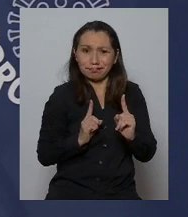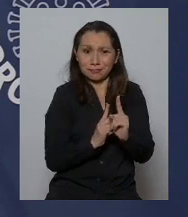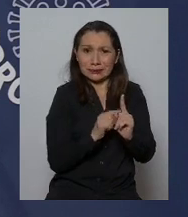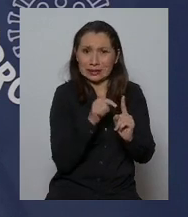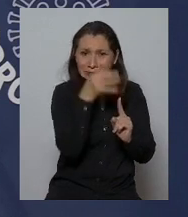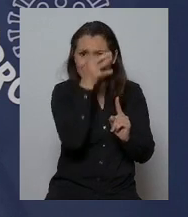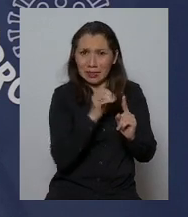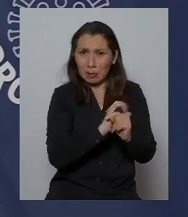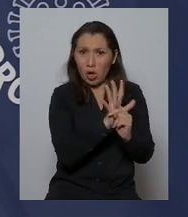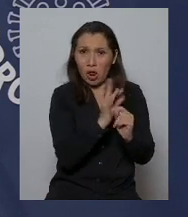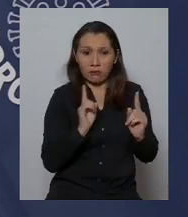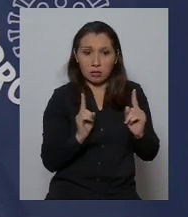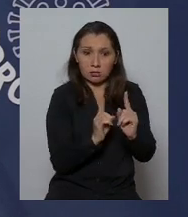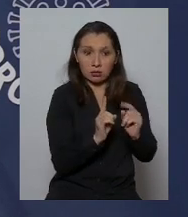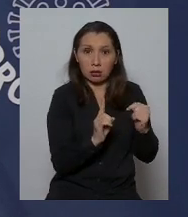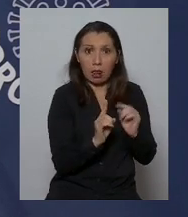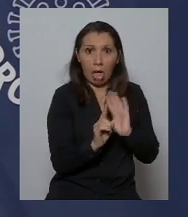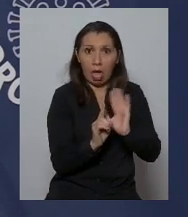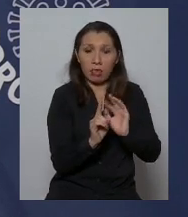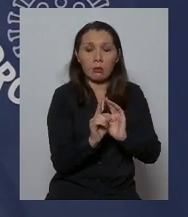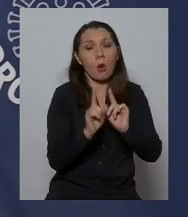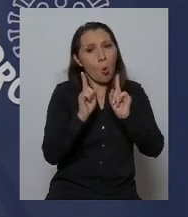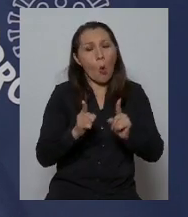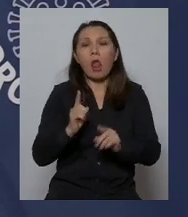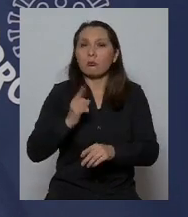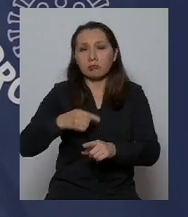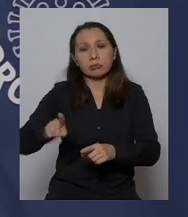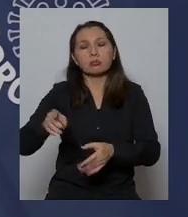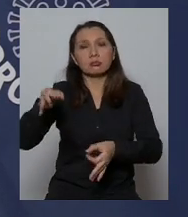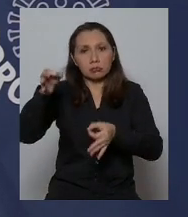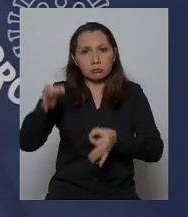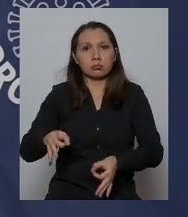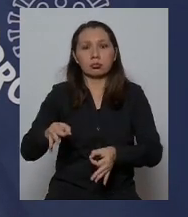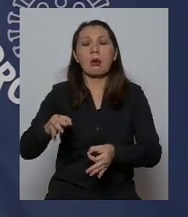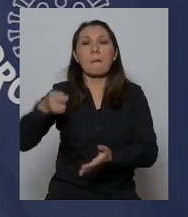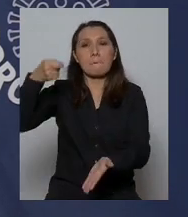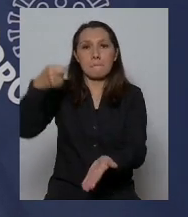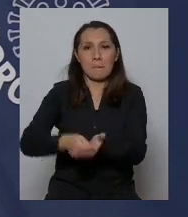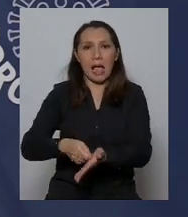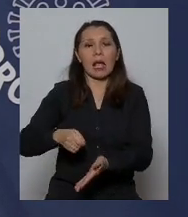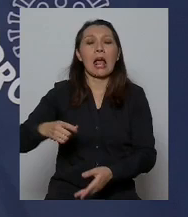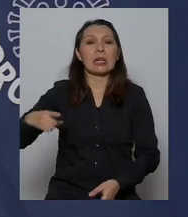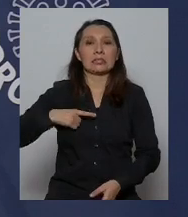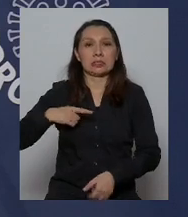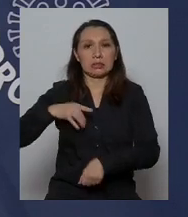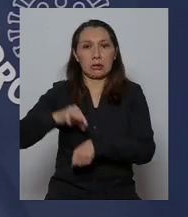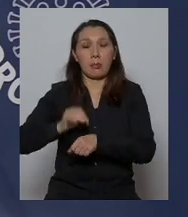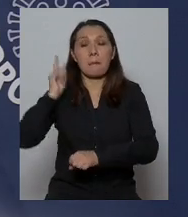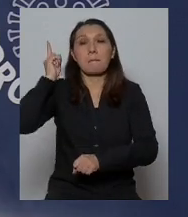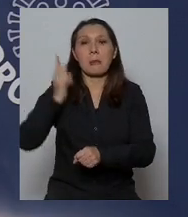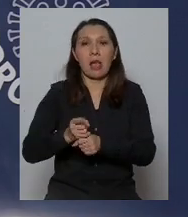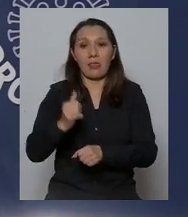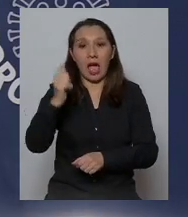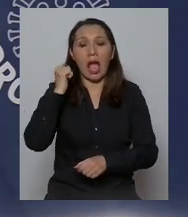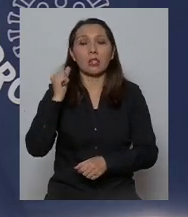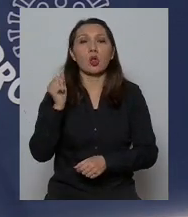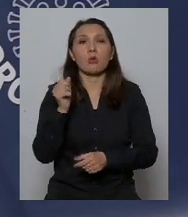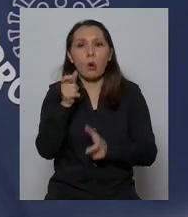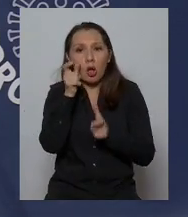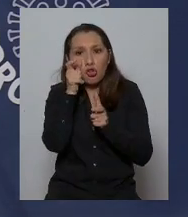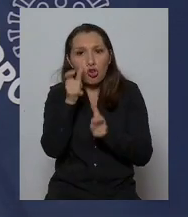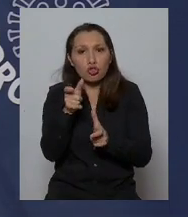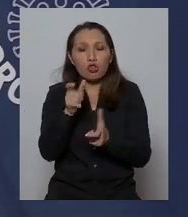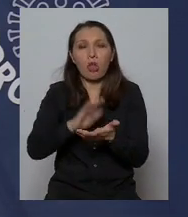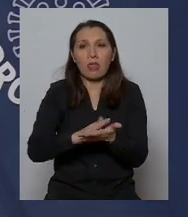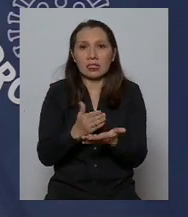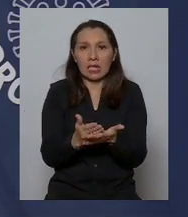estrecho esas licencias deben ser pagadas y así lo ha instruido el día de ayer el señor superintendente